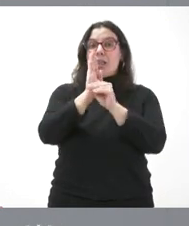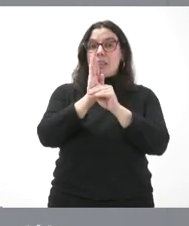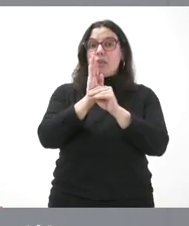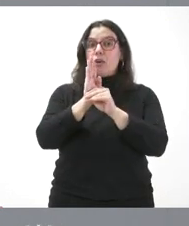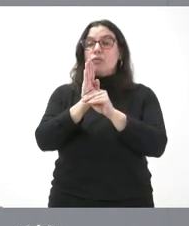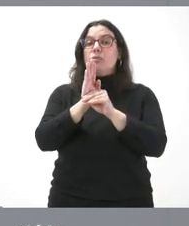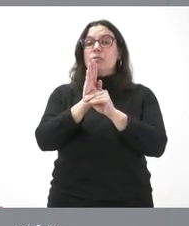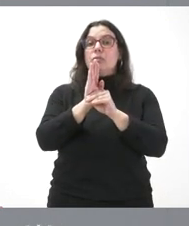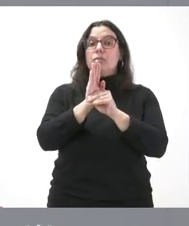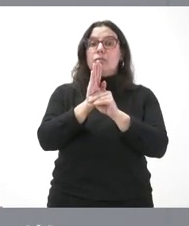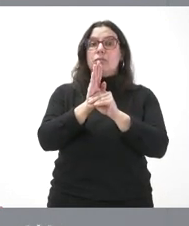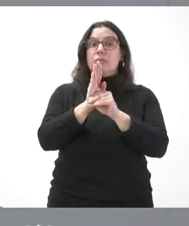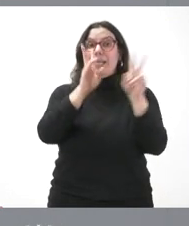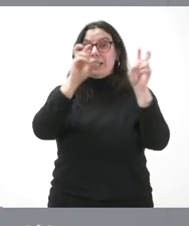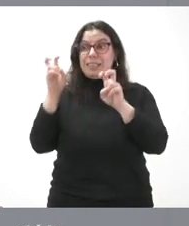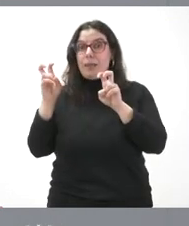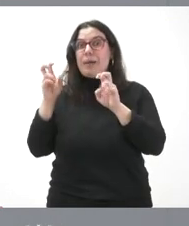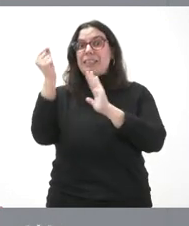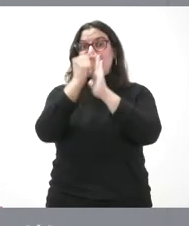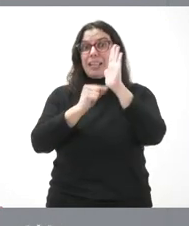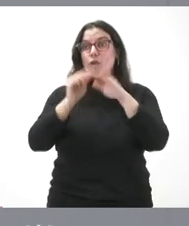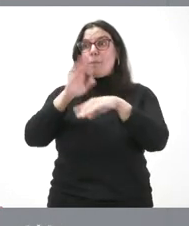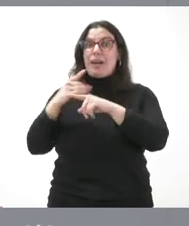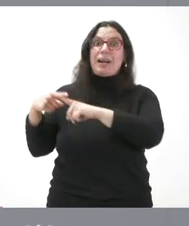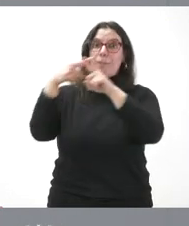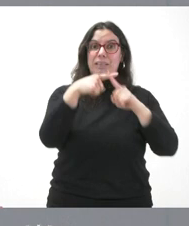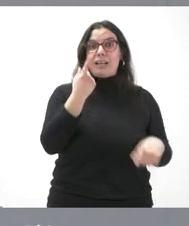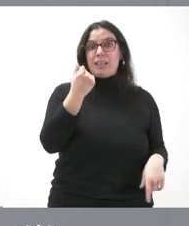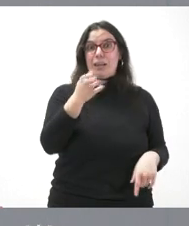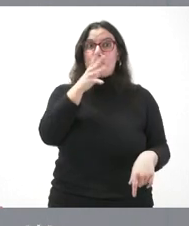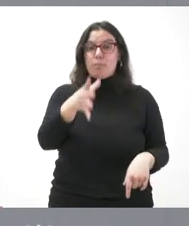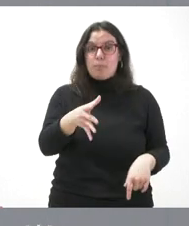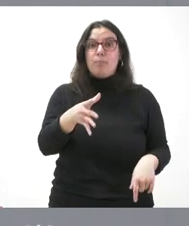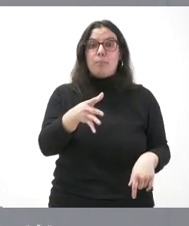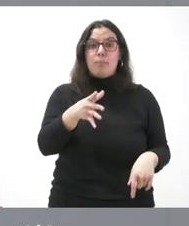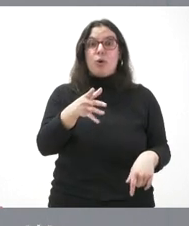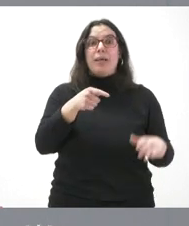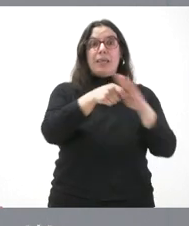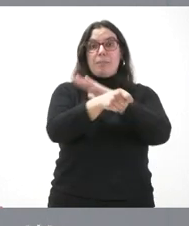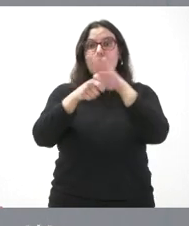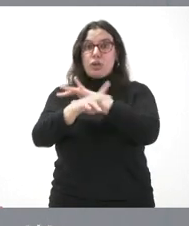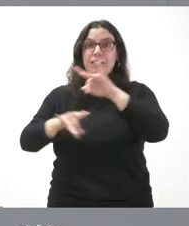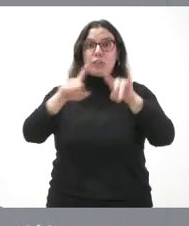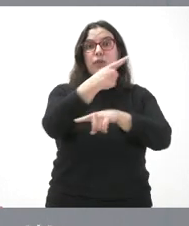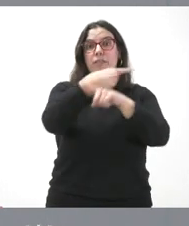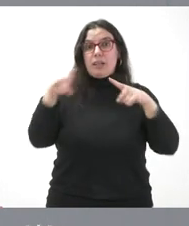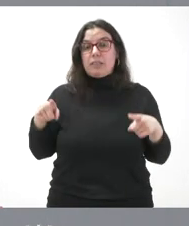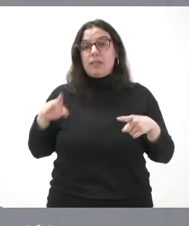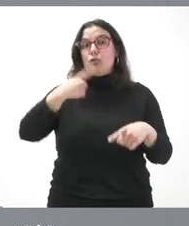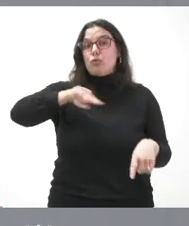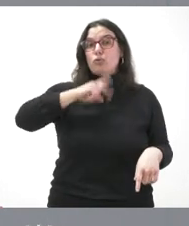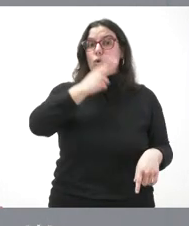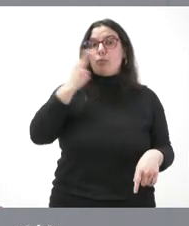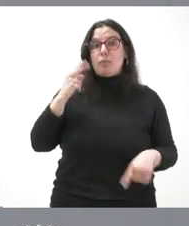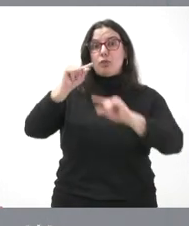estos aspectos y estos criterios que son tan importantes para definir las inversiones que hay hacer en el territorio. Nuestro compromiso con